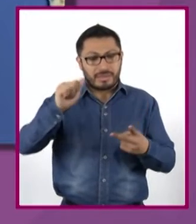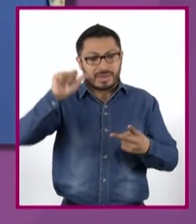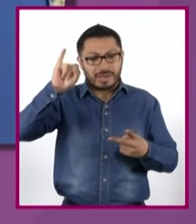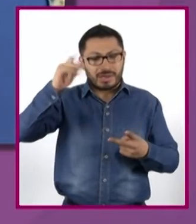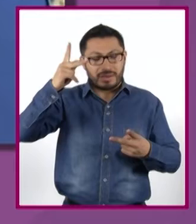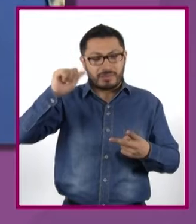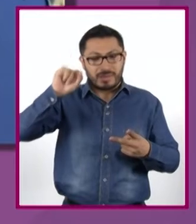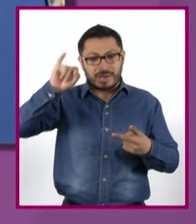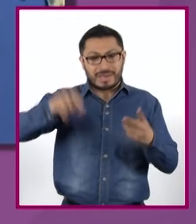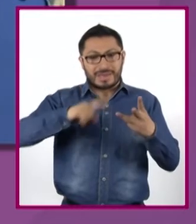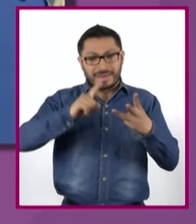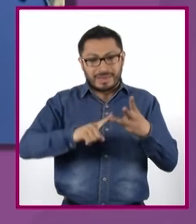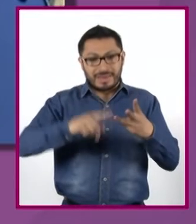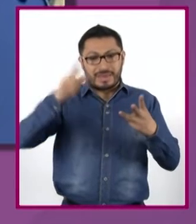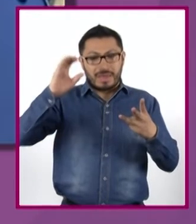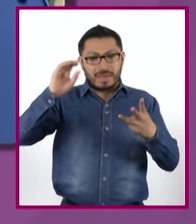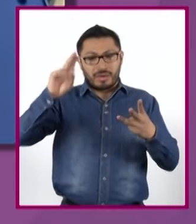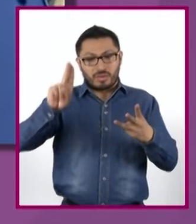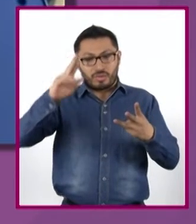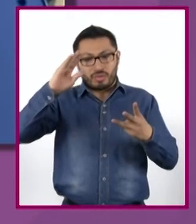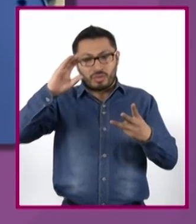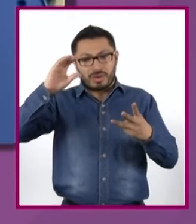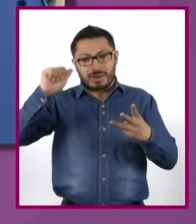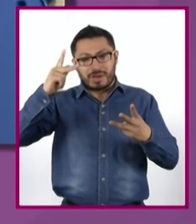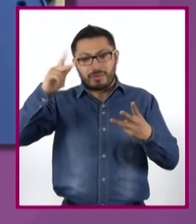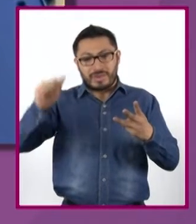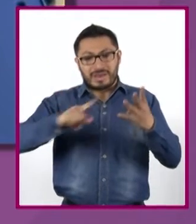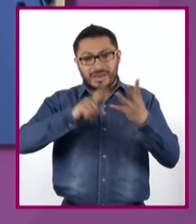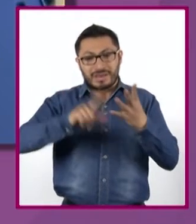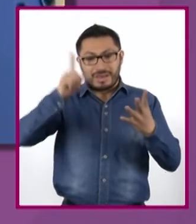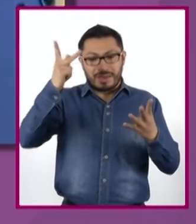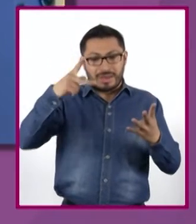Kukapá y Kiliwa.